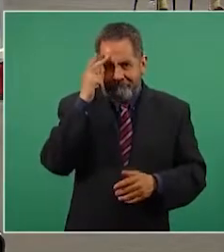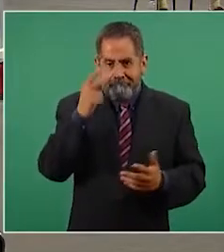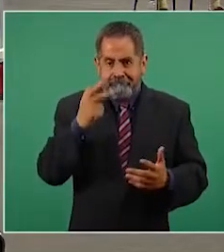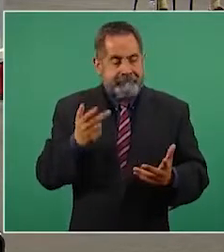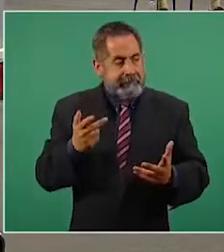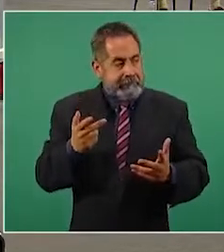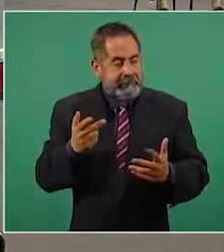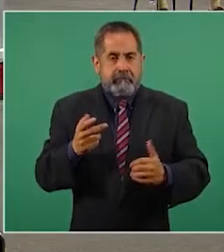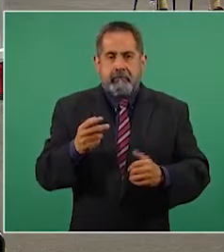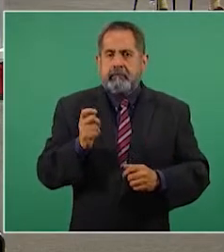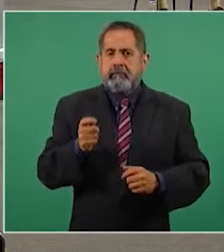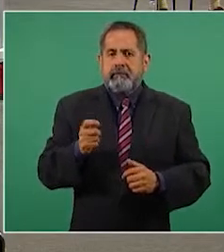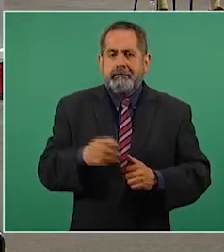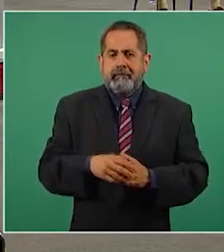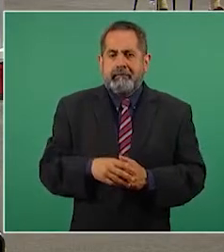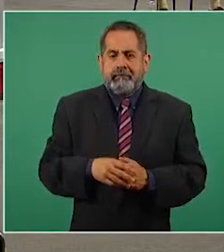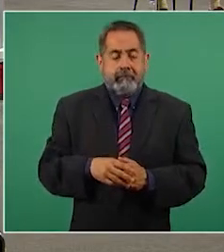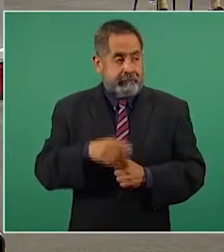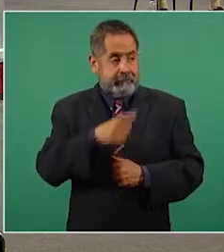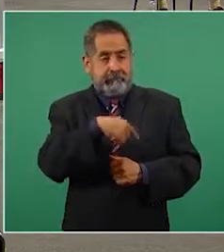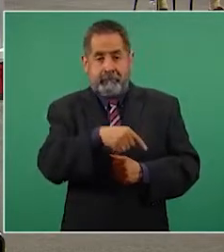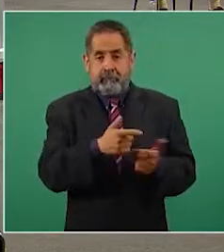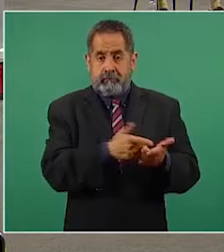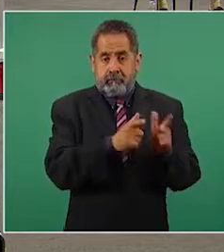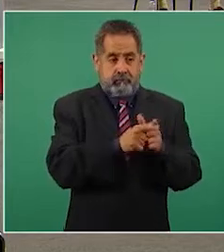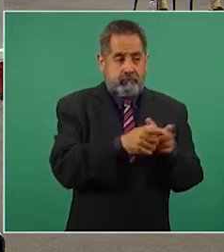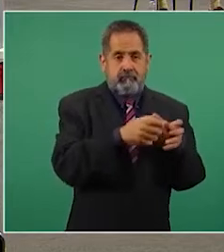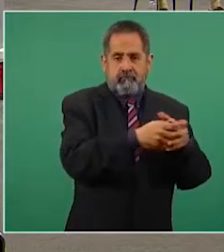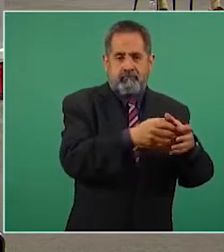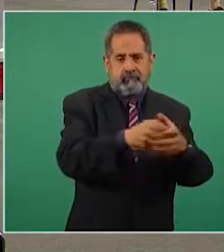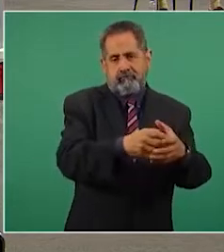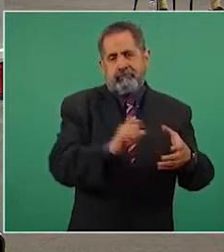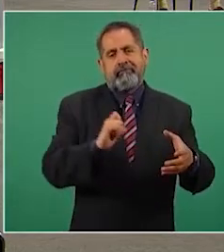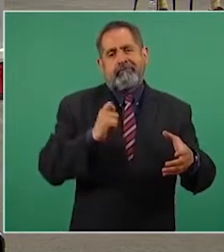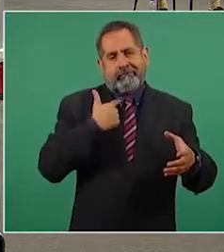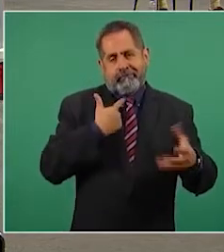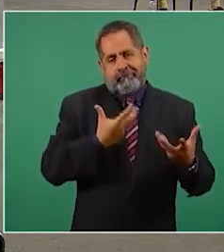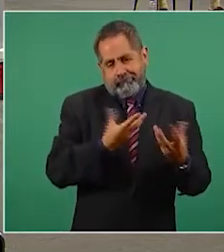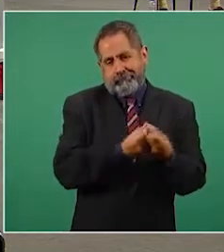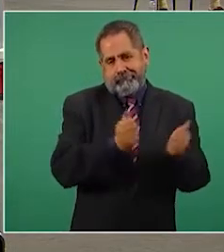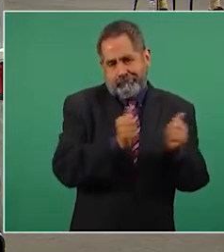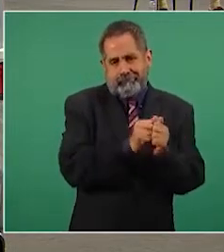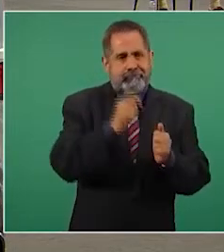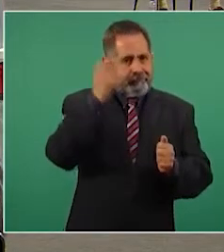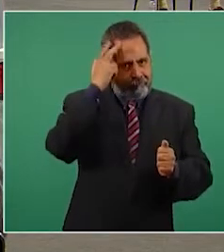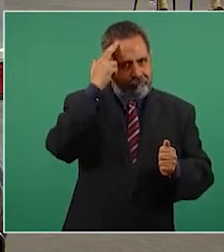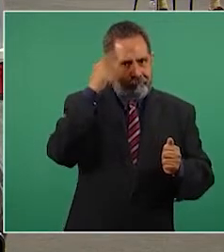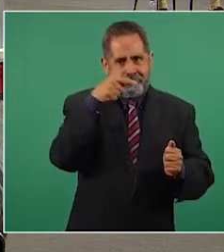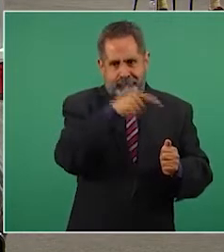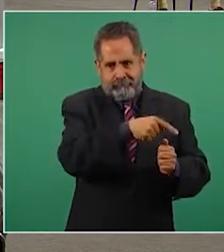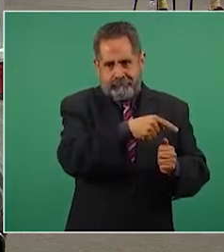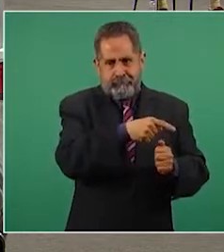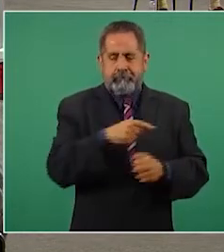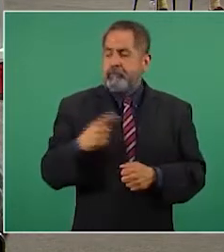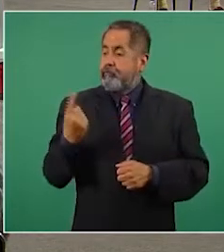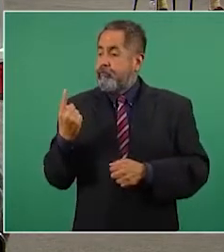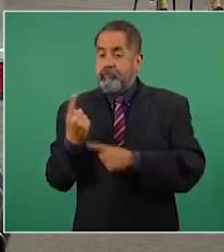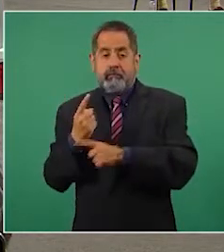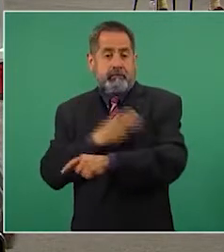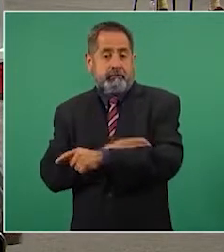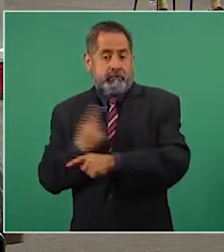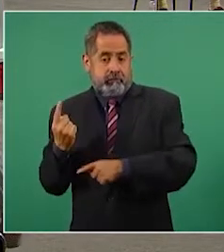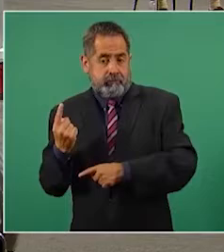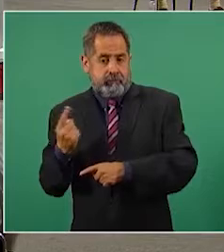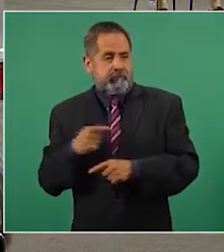pues estos grupos del antiguo régimen llevaron a